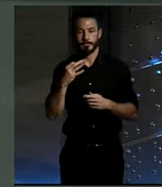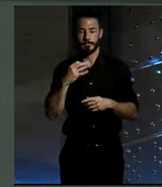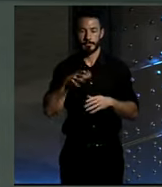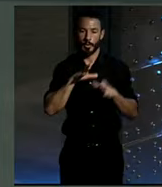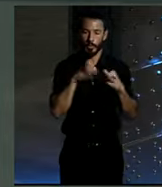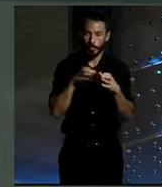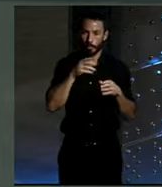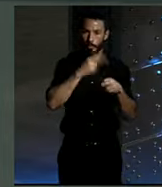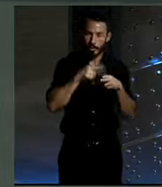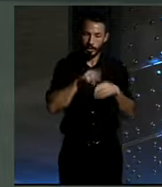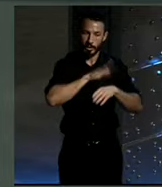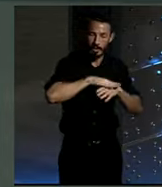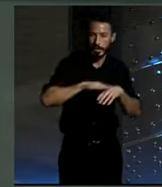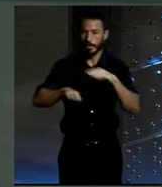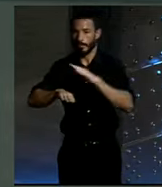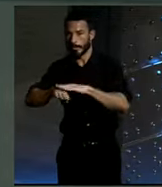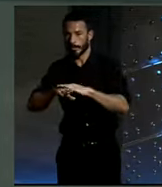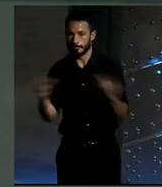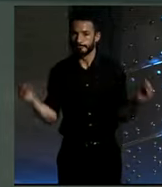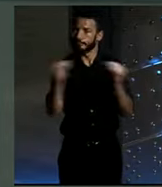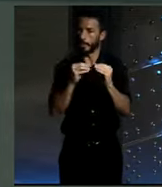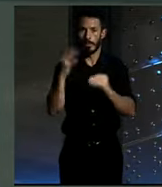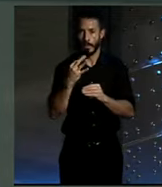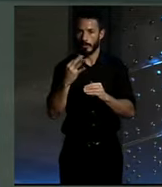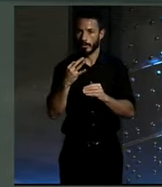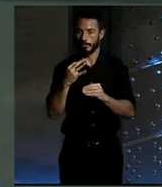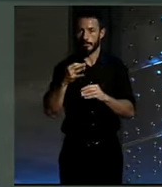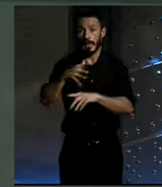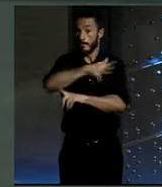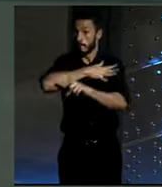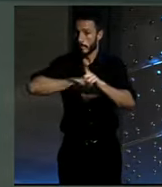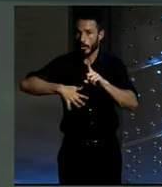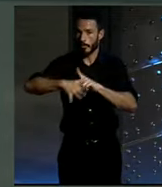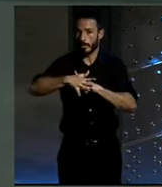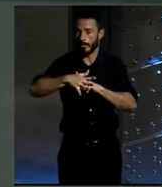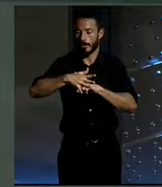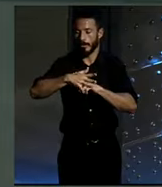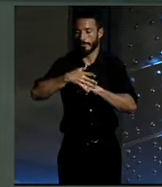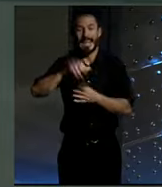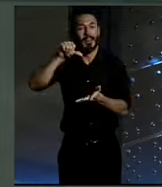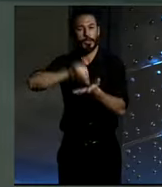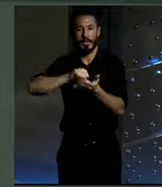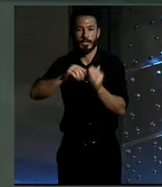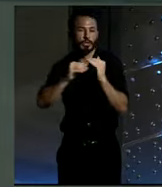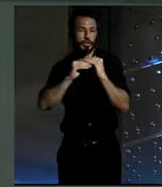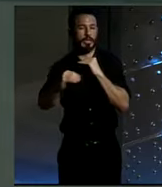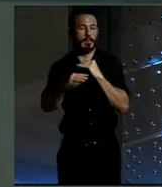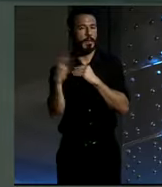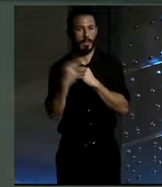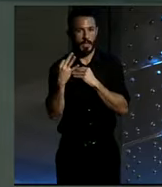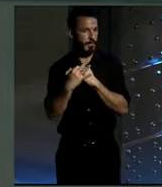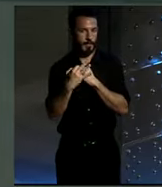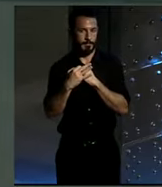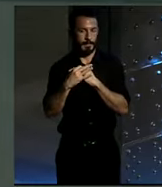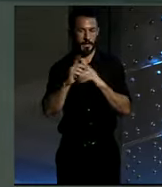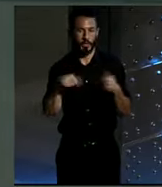medio ambiente, bueno, tiene que haber, las ciudades tienen que ser sostenibles. Y eso es algo que no depende de las ideologías,